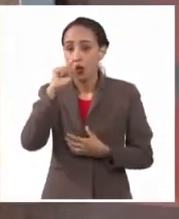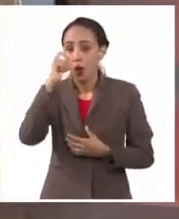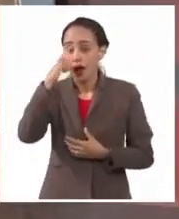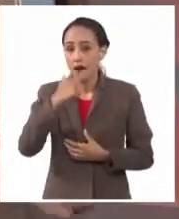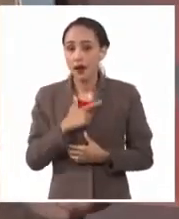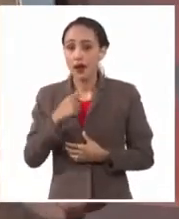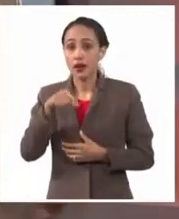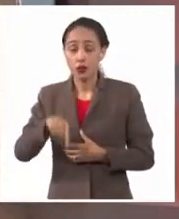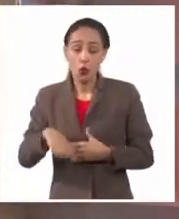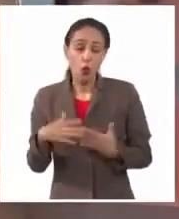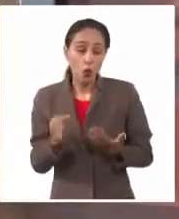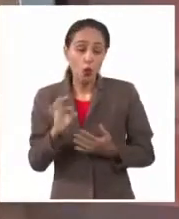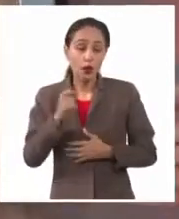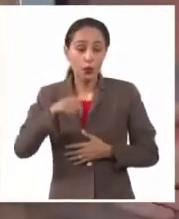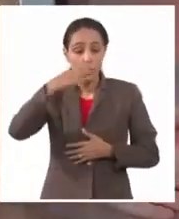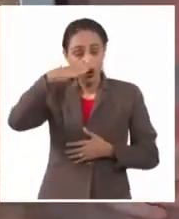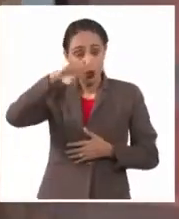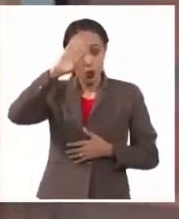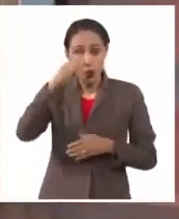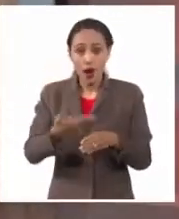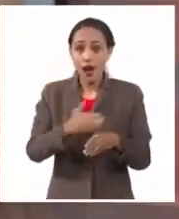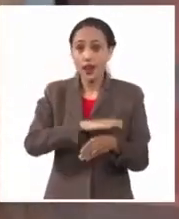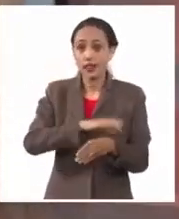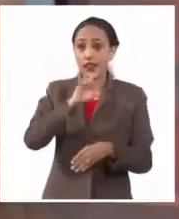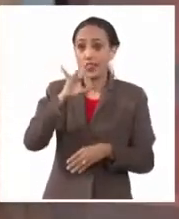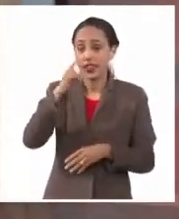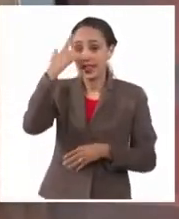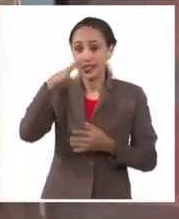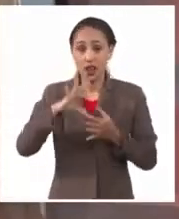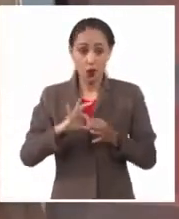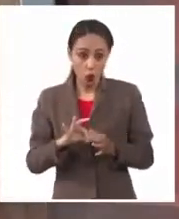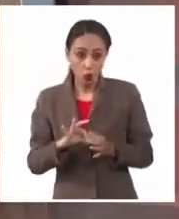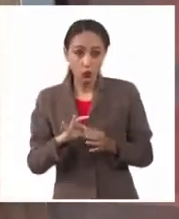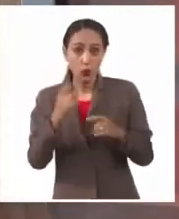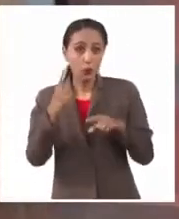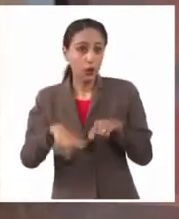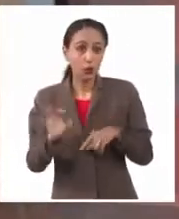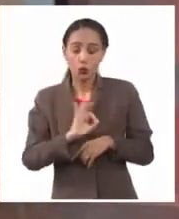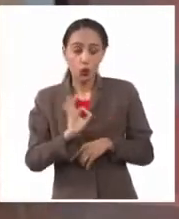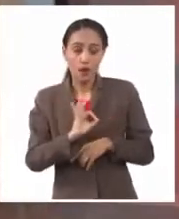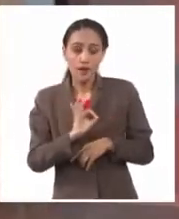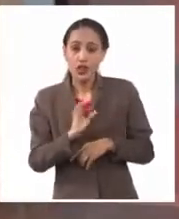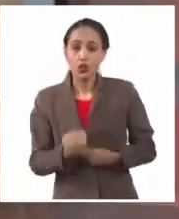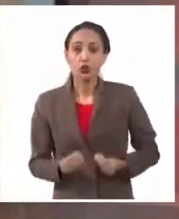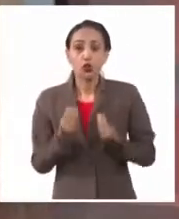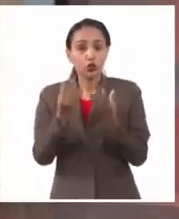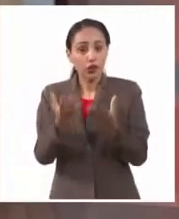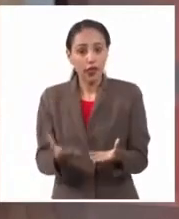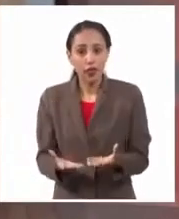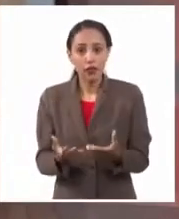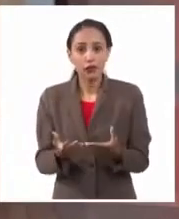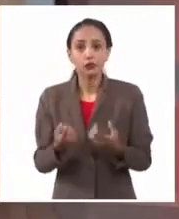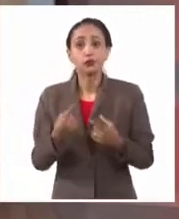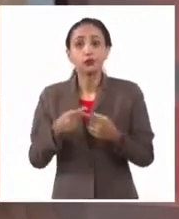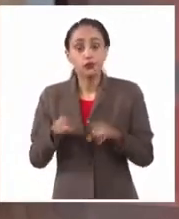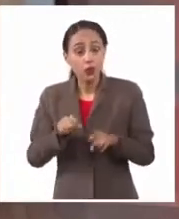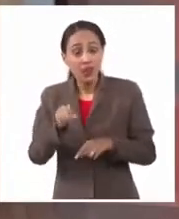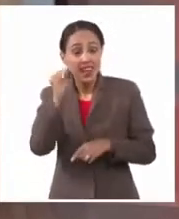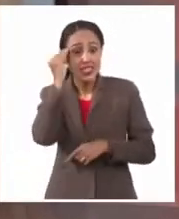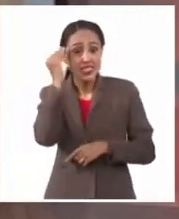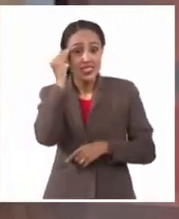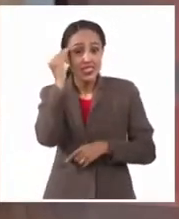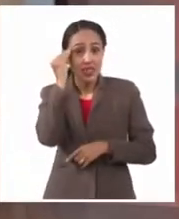estando en el territorio nacional antes del 15 de agosto no se ha despachado por la Aduana, bueno, pues sabe que